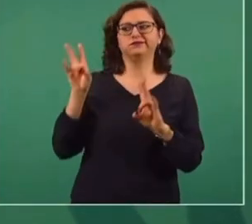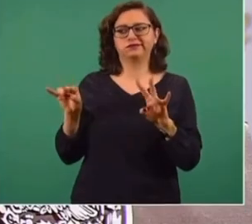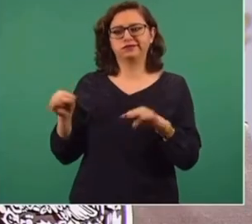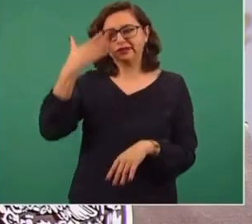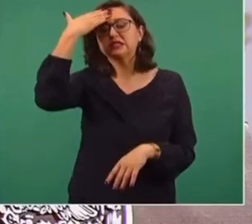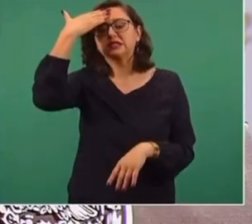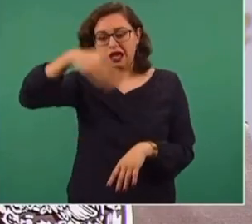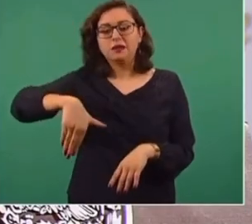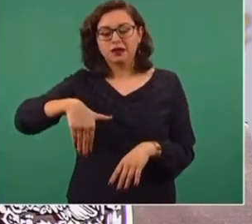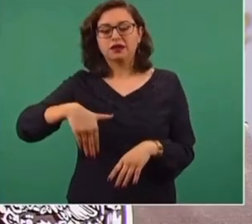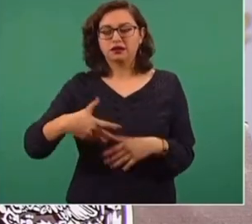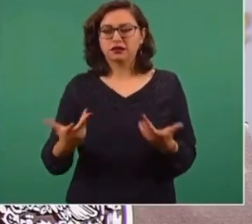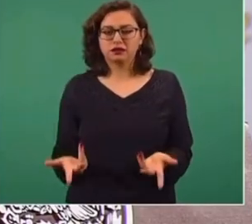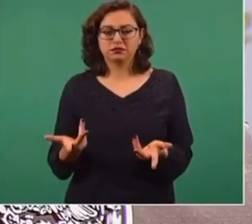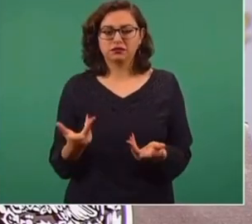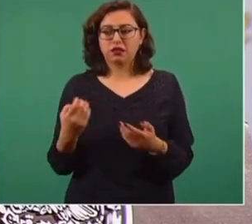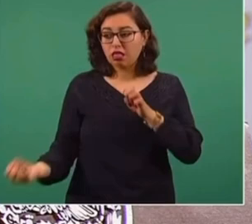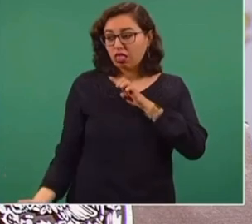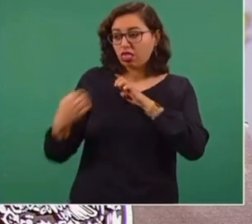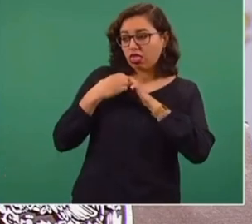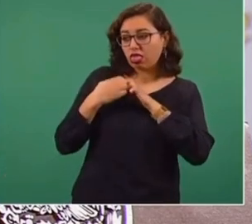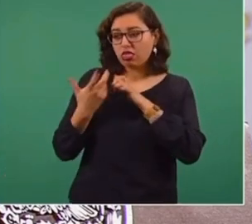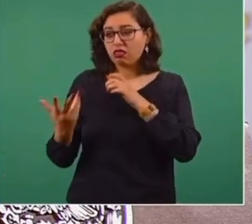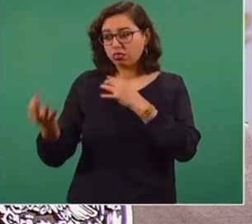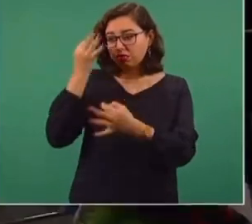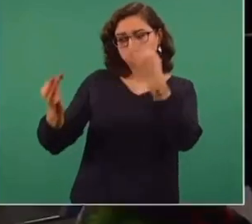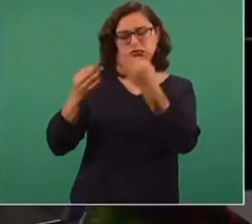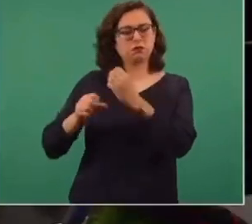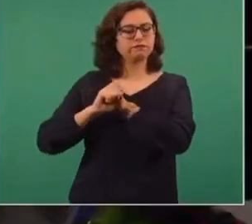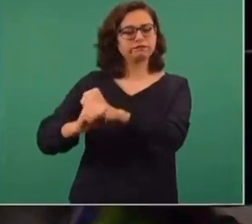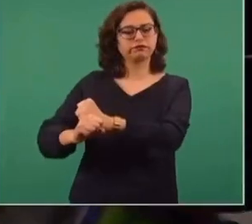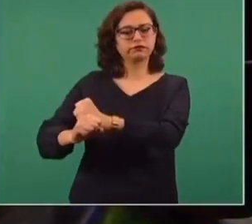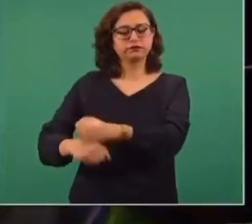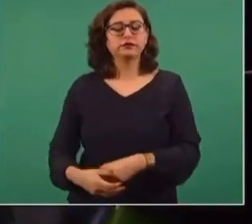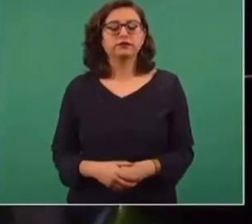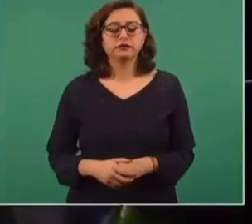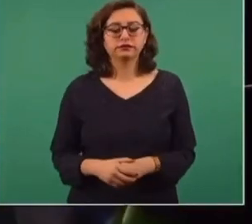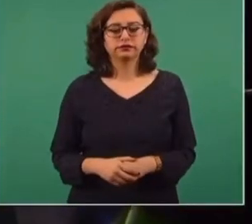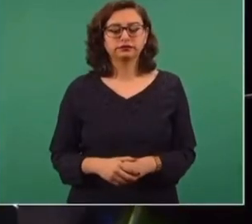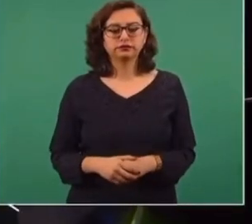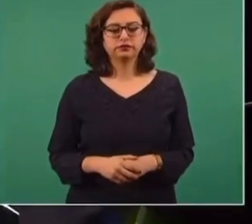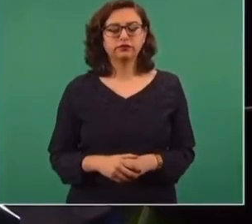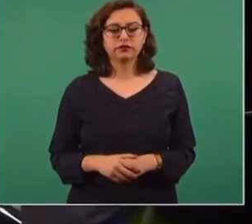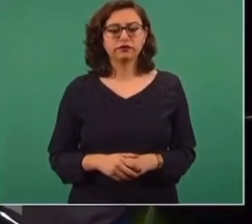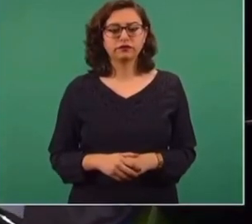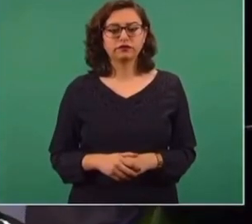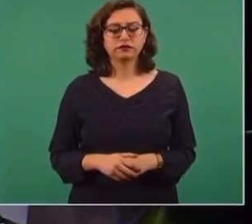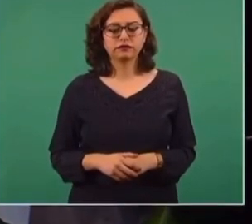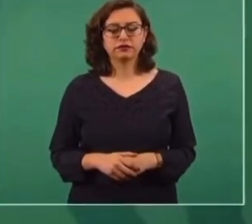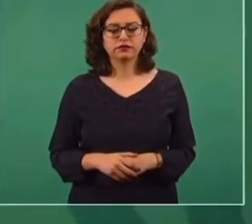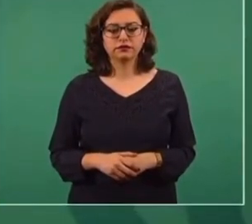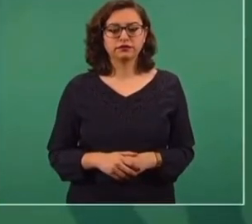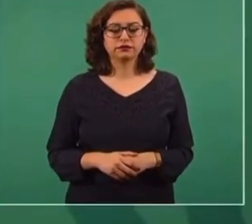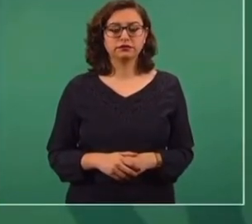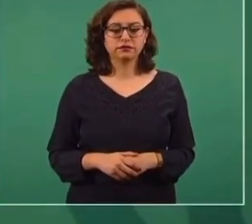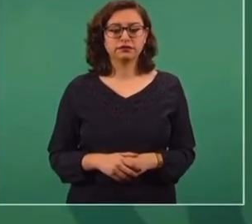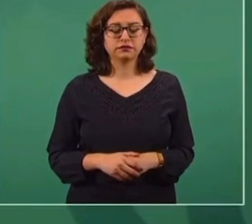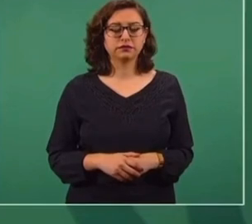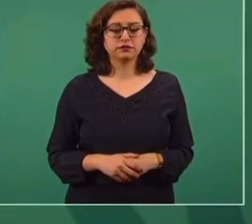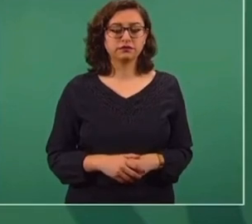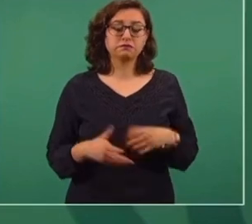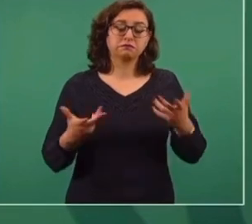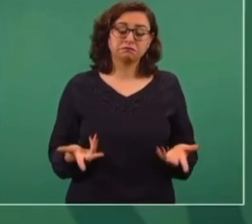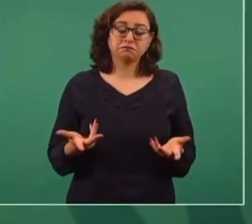y no se deja manipular. Claro que si los dirigentes